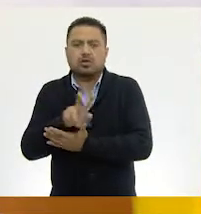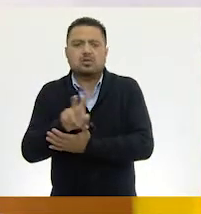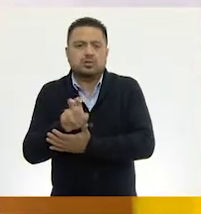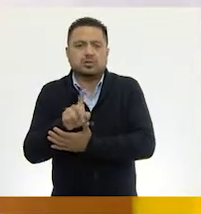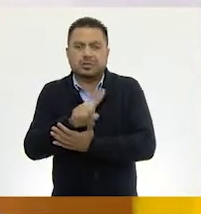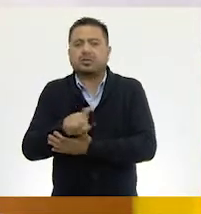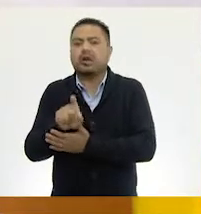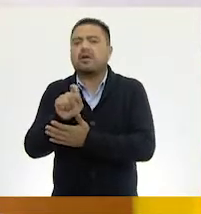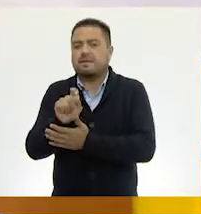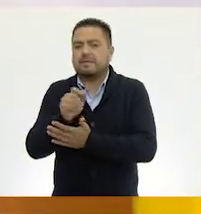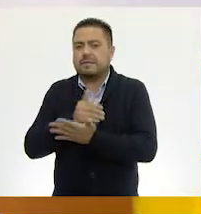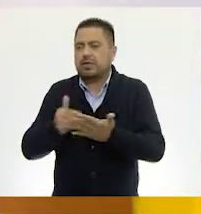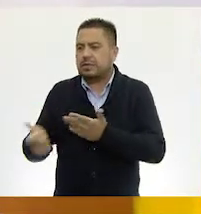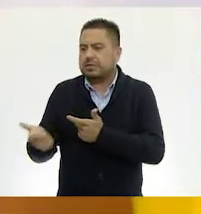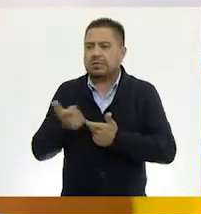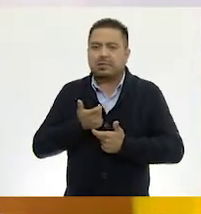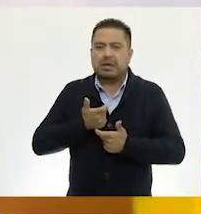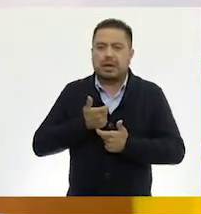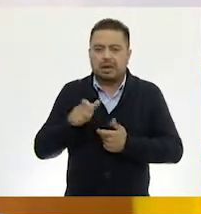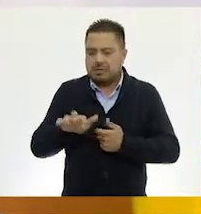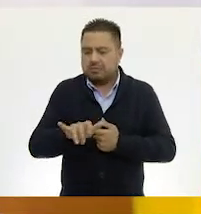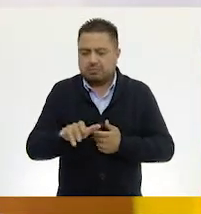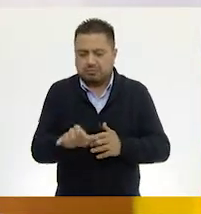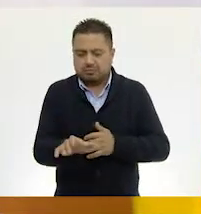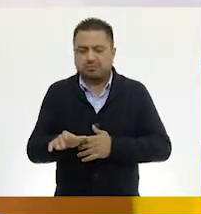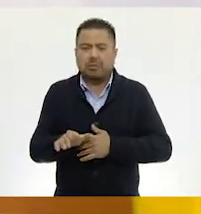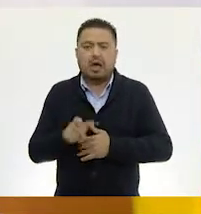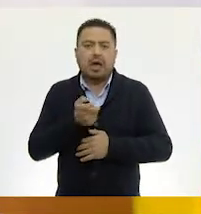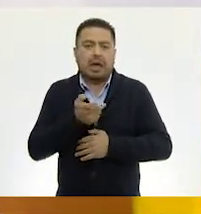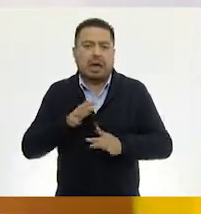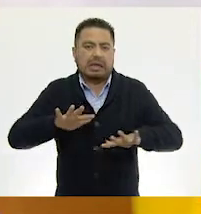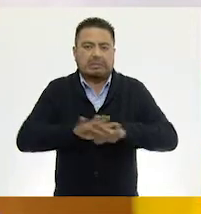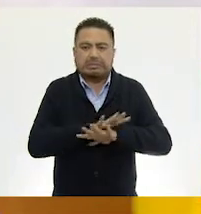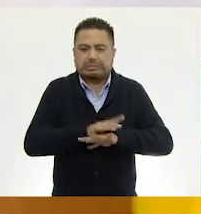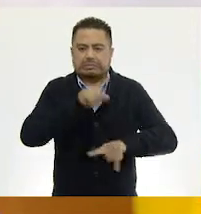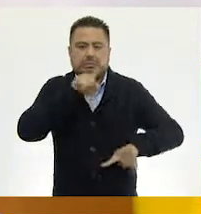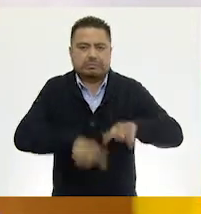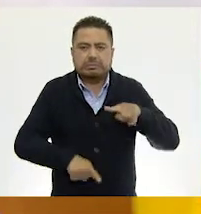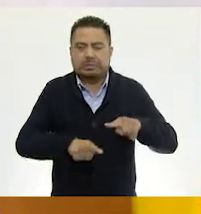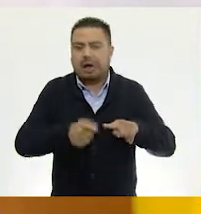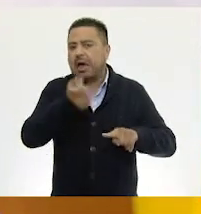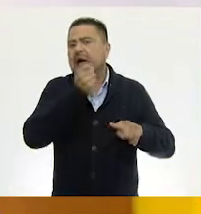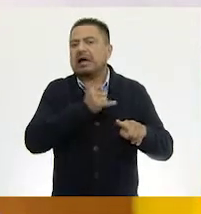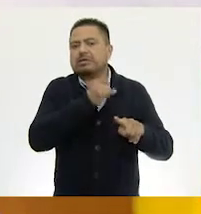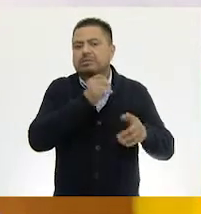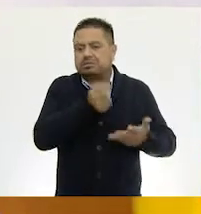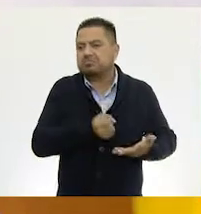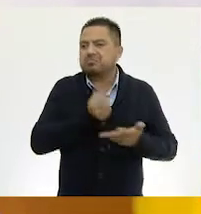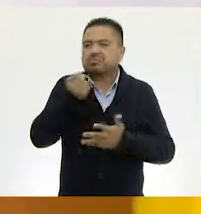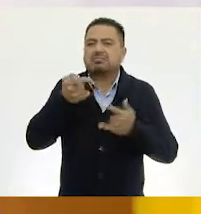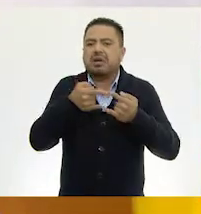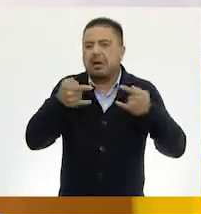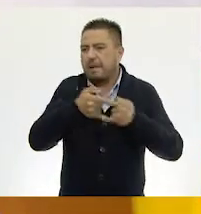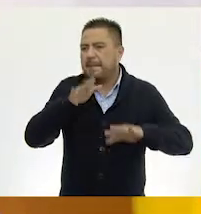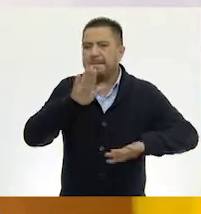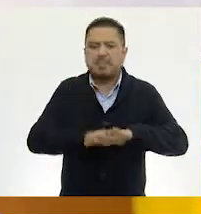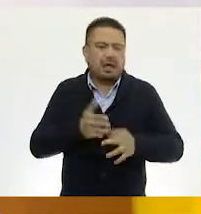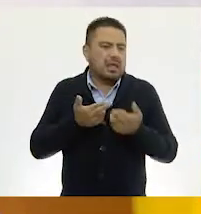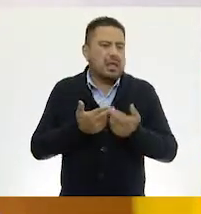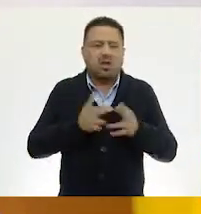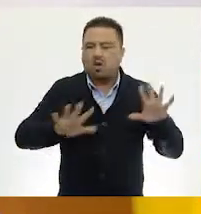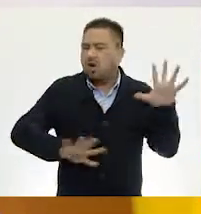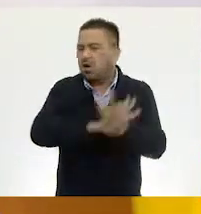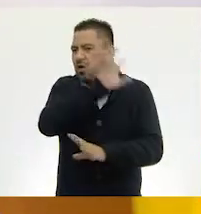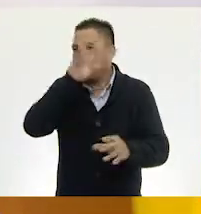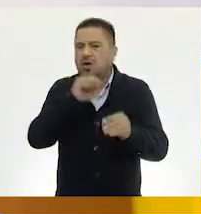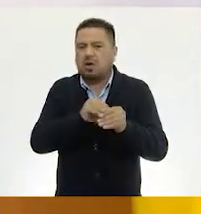120 pesos. Pero la cajera en ese momento había hecho el corte. El corte como tal es haber entregado los billetes más grandes y todo lo que